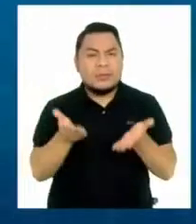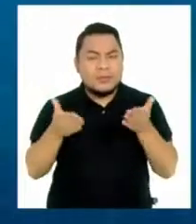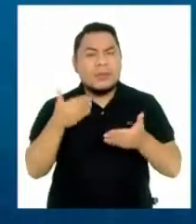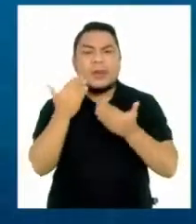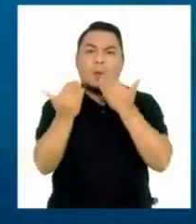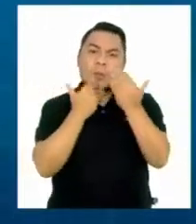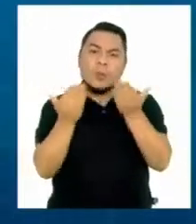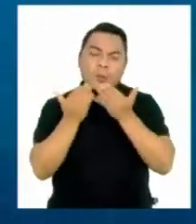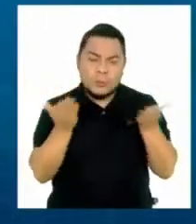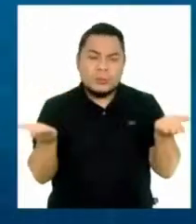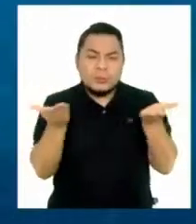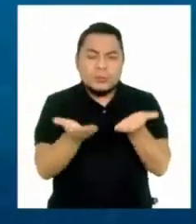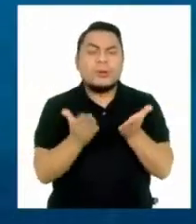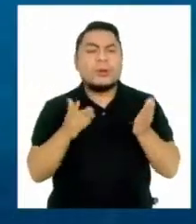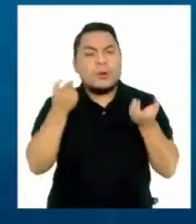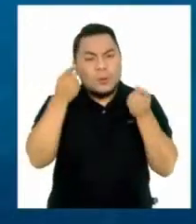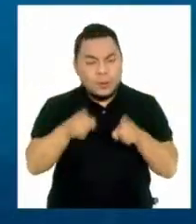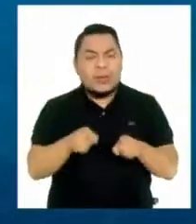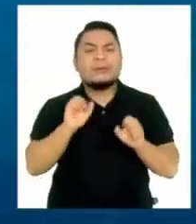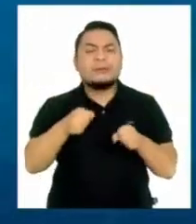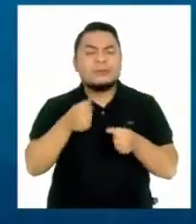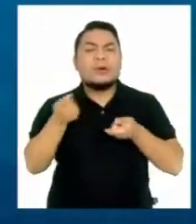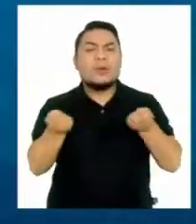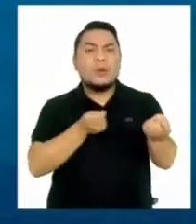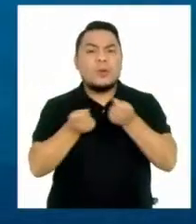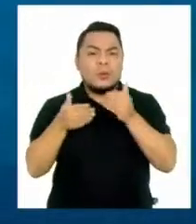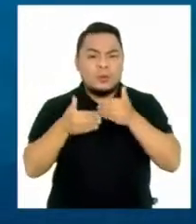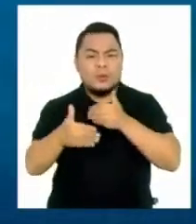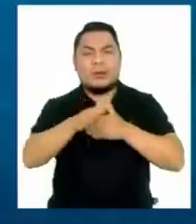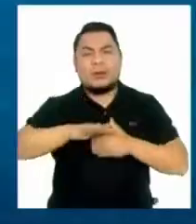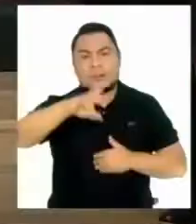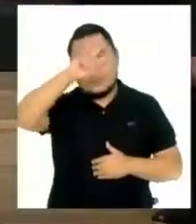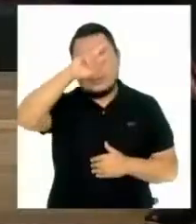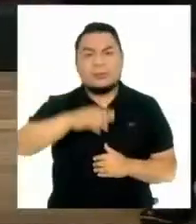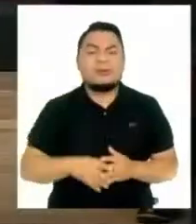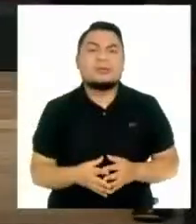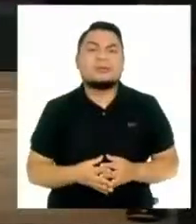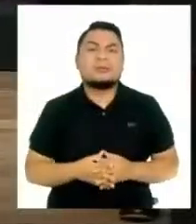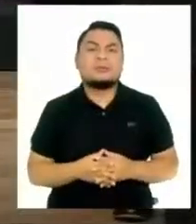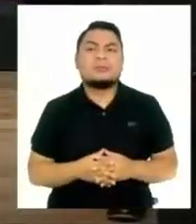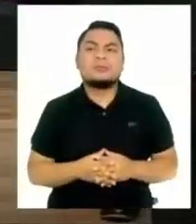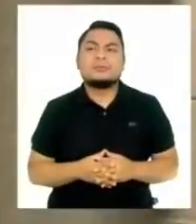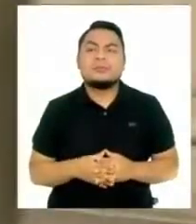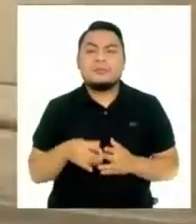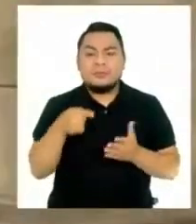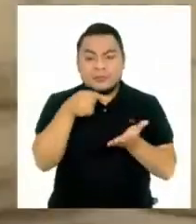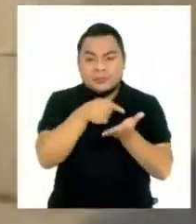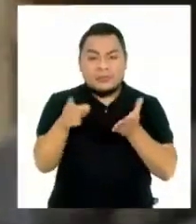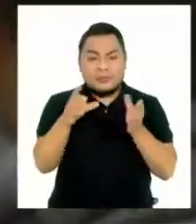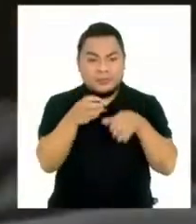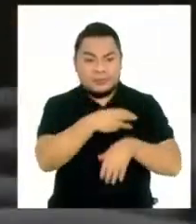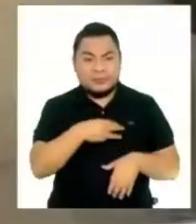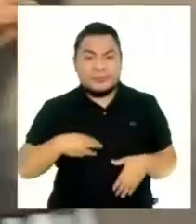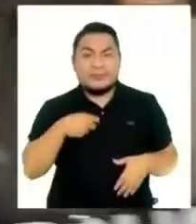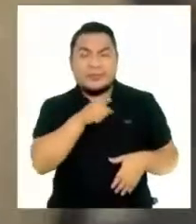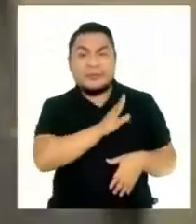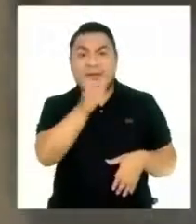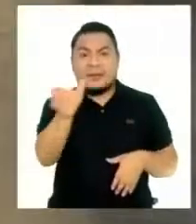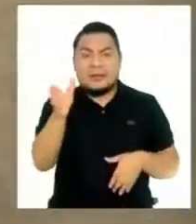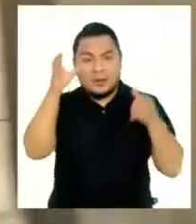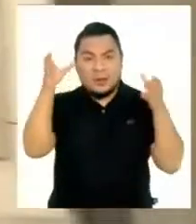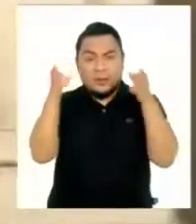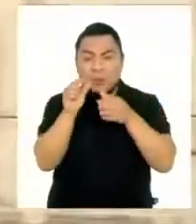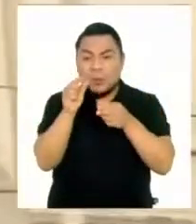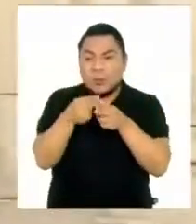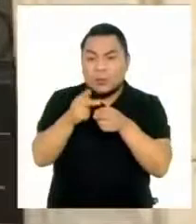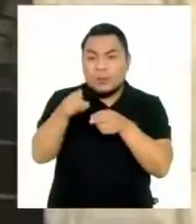canales de diálogo para lograr la gobernabilidad en el país. A una semana de que el gabinete vellido asista al Congreso para